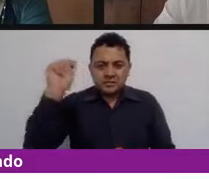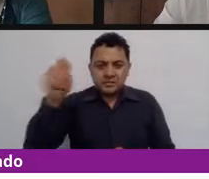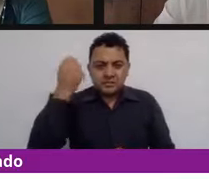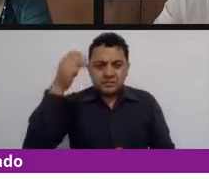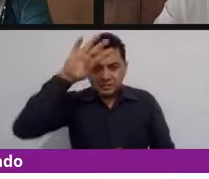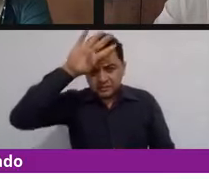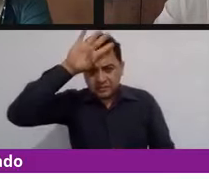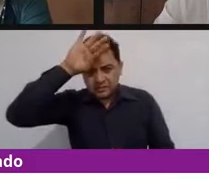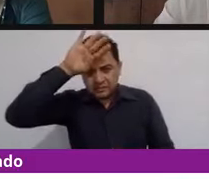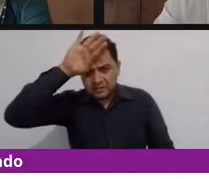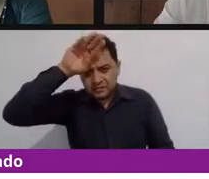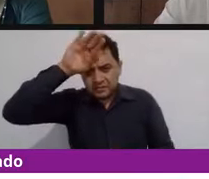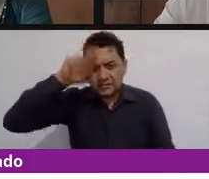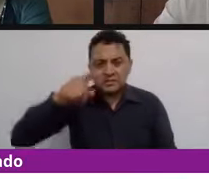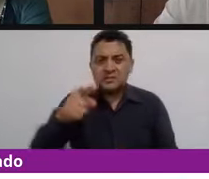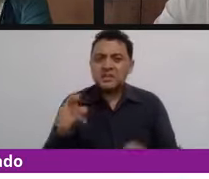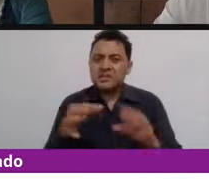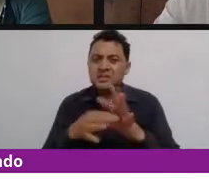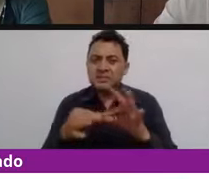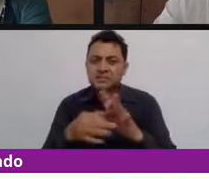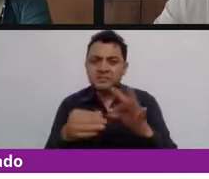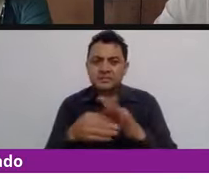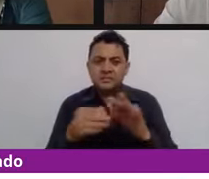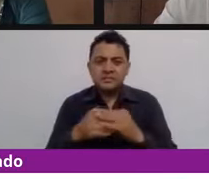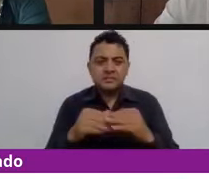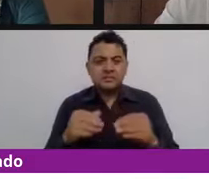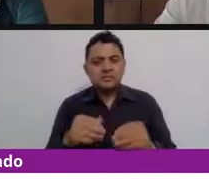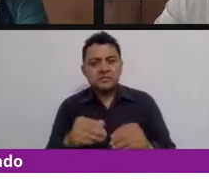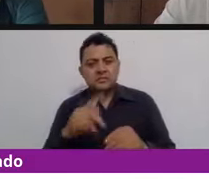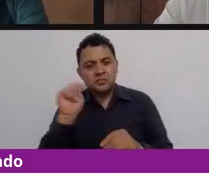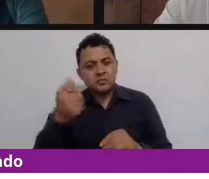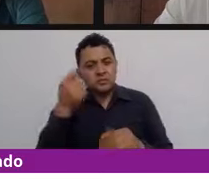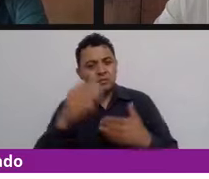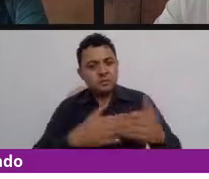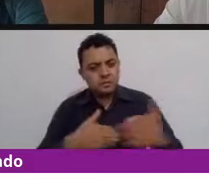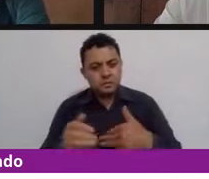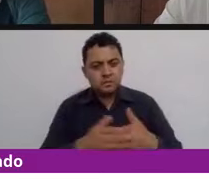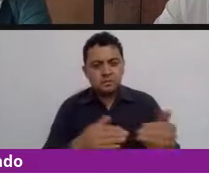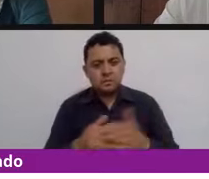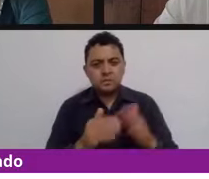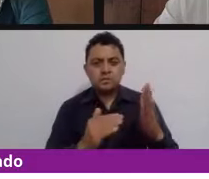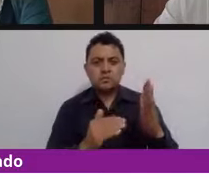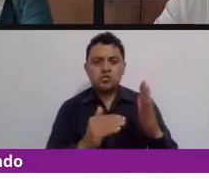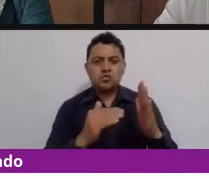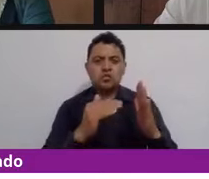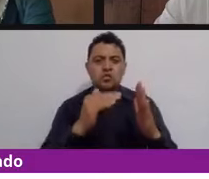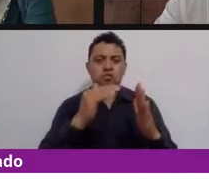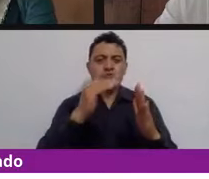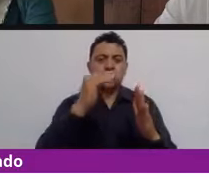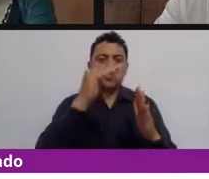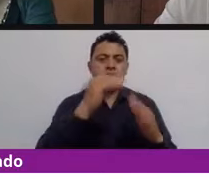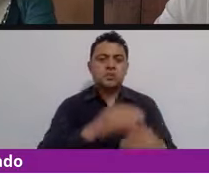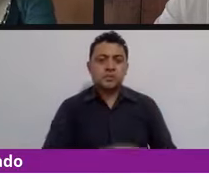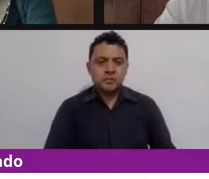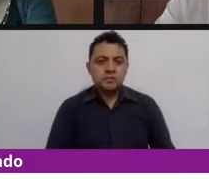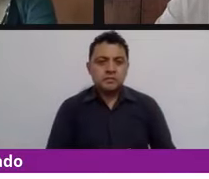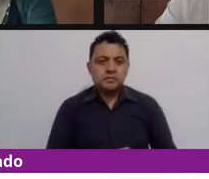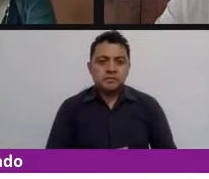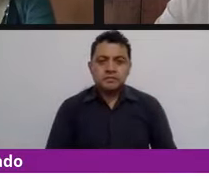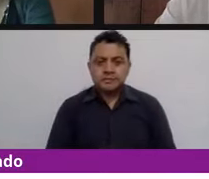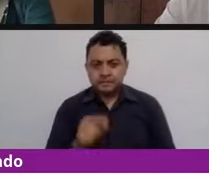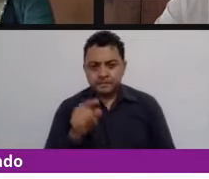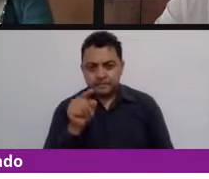el camino entonces bueno pues yo te paso el tip te voy a pasar el link gracias porque este va a estar allí